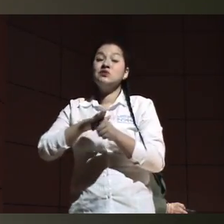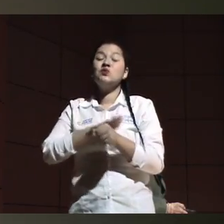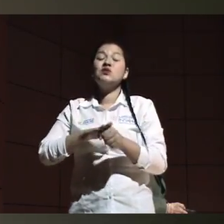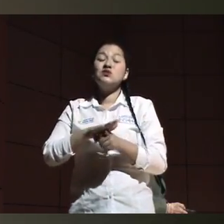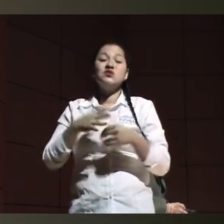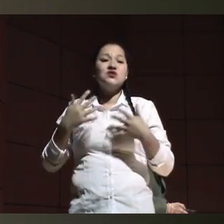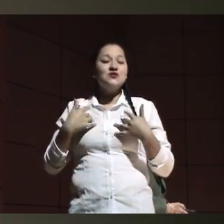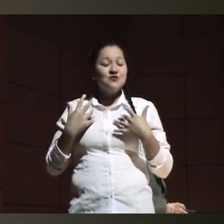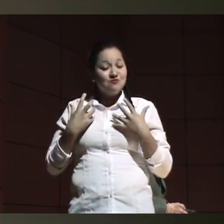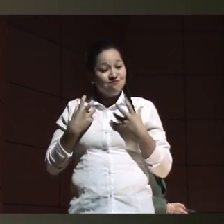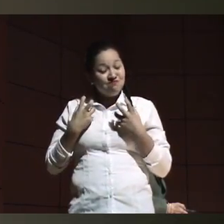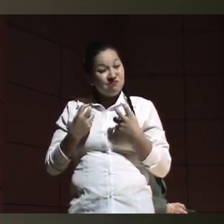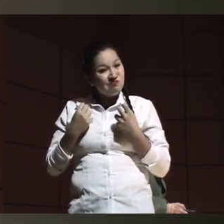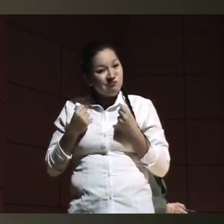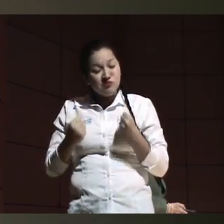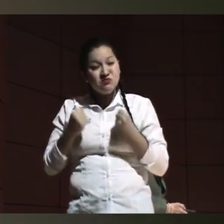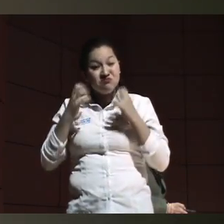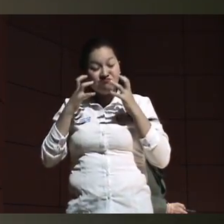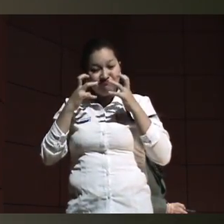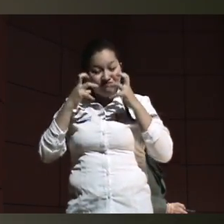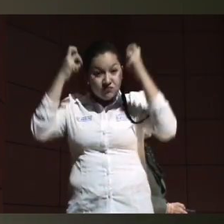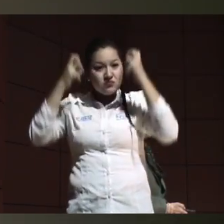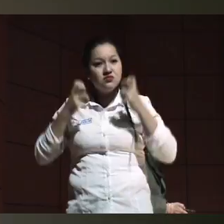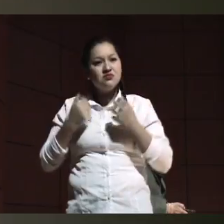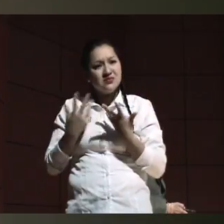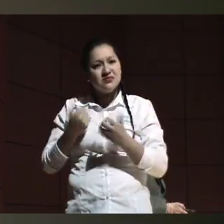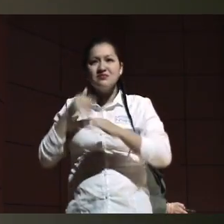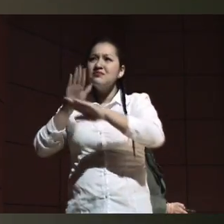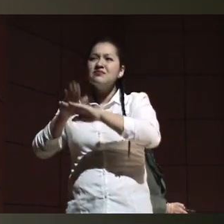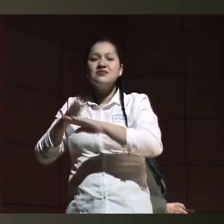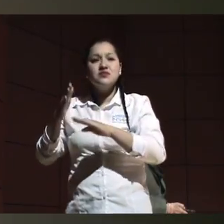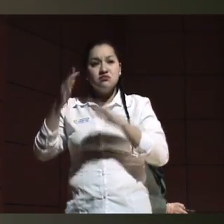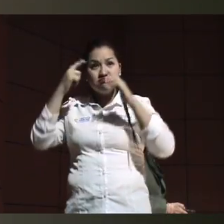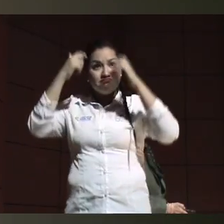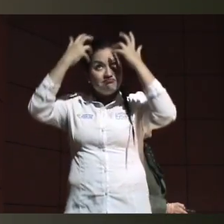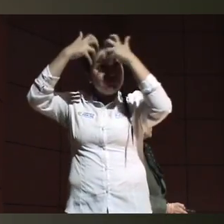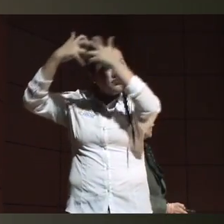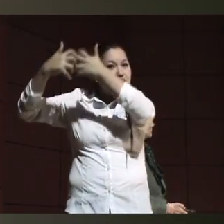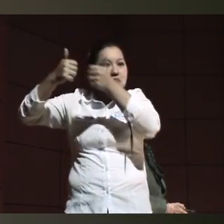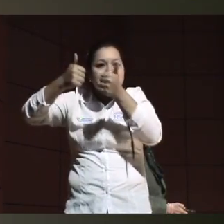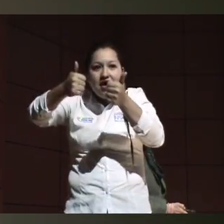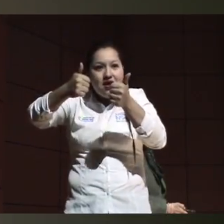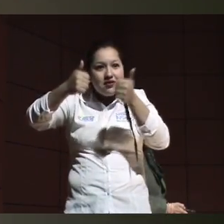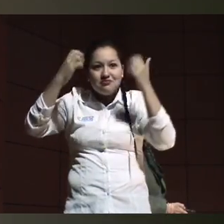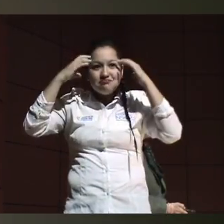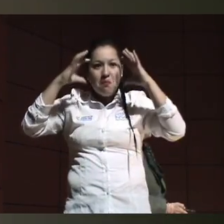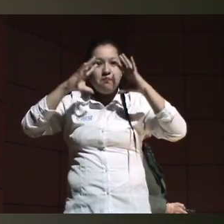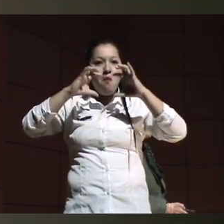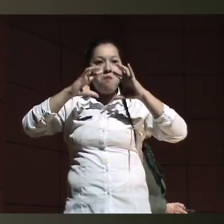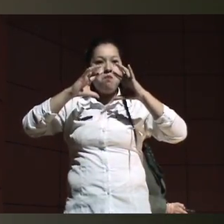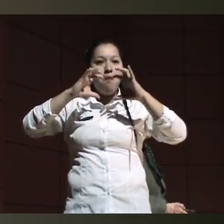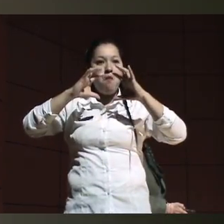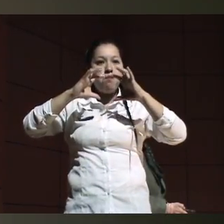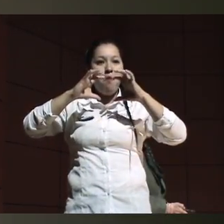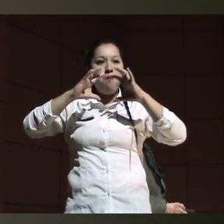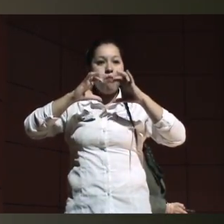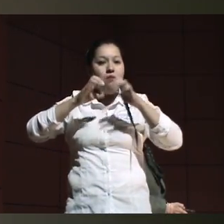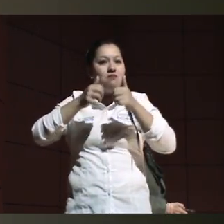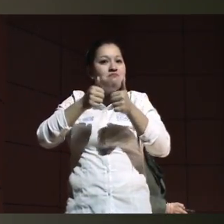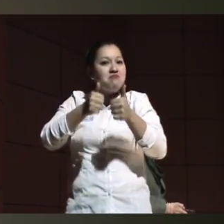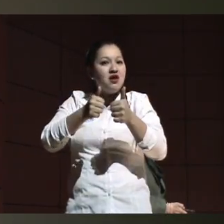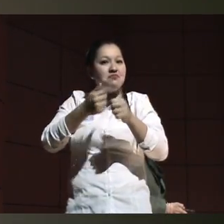impotencia que se siente. La capacidad mental de ellos está totalmente activa, pero la parte física